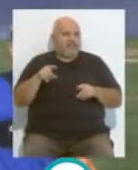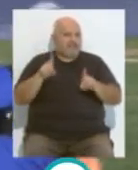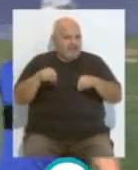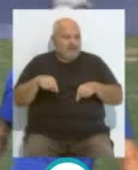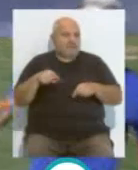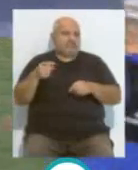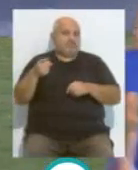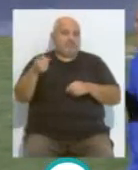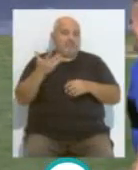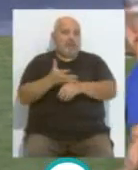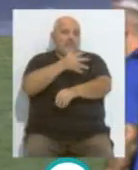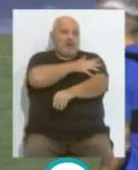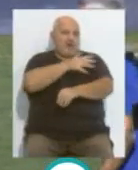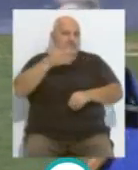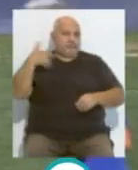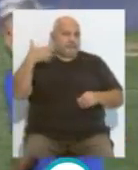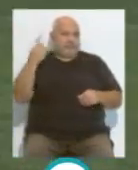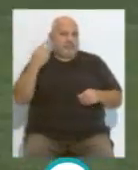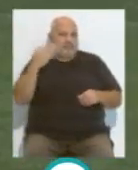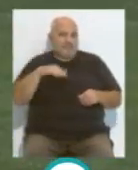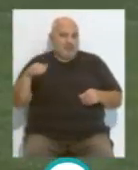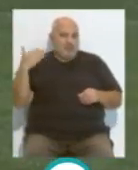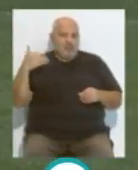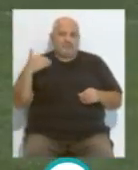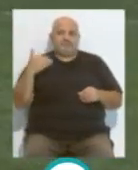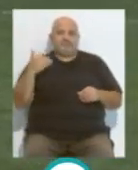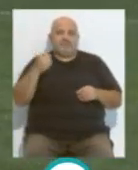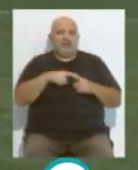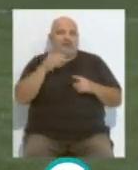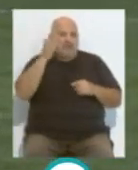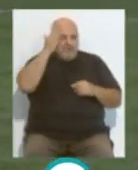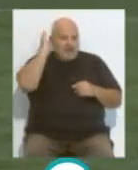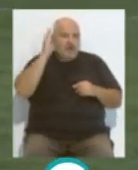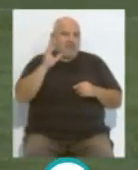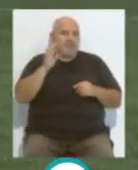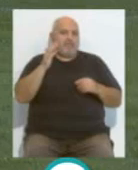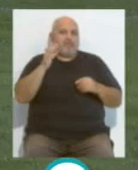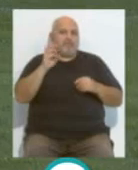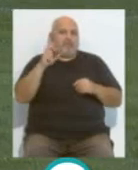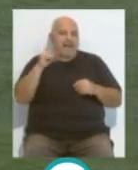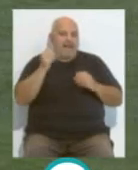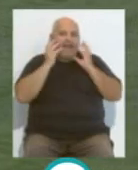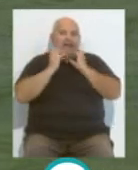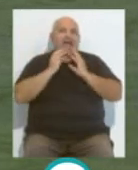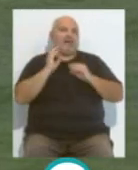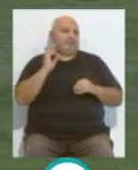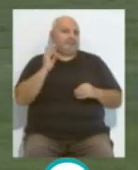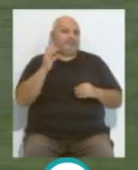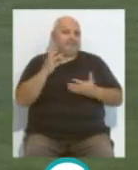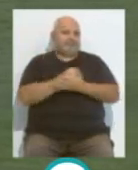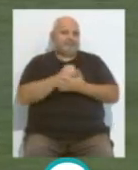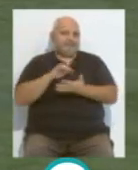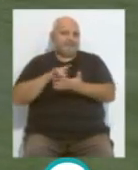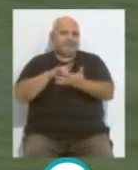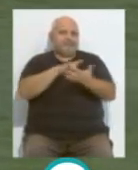ascendió con el Mallorca a primera división, lo del Pacha Espino, Alberto Perea, toda esta gente que ayer ya